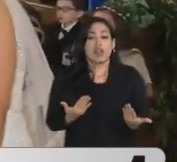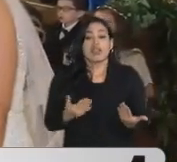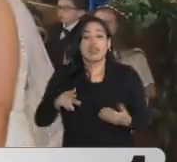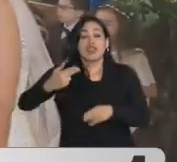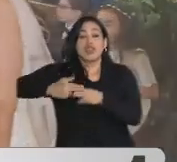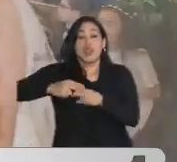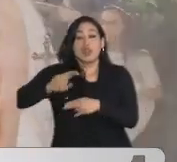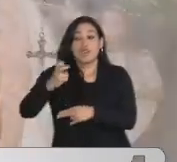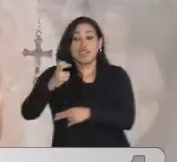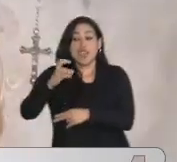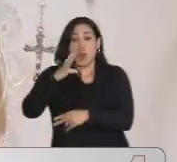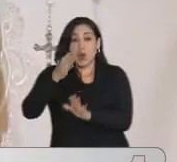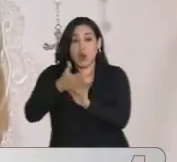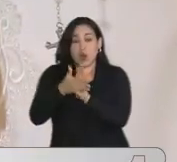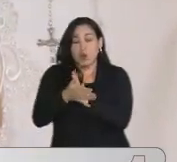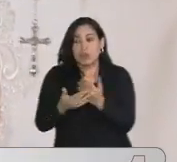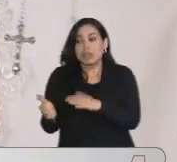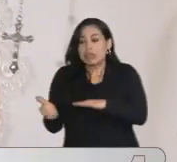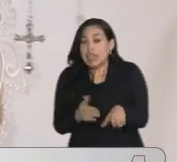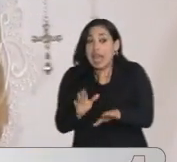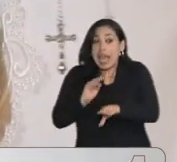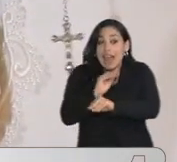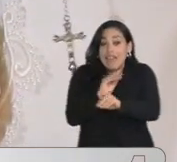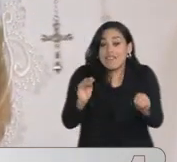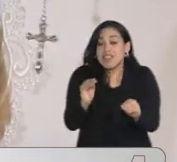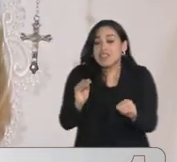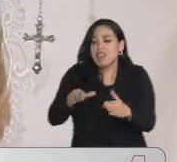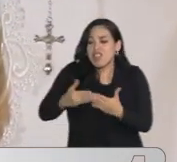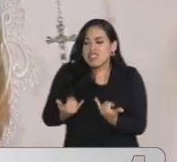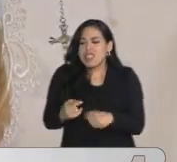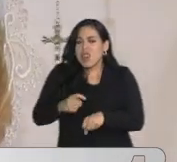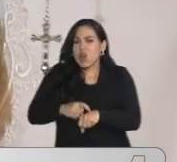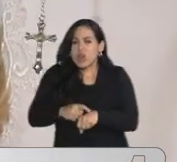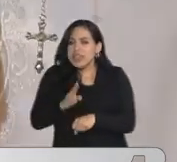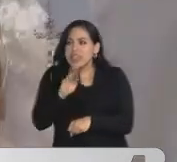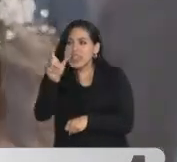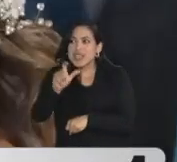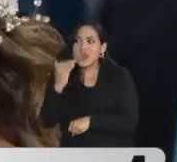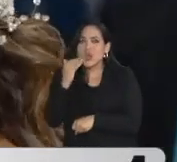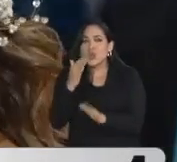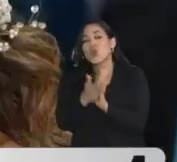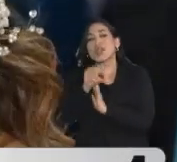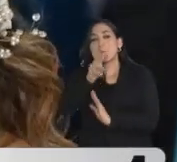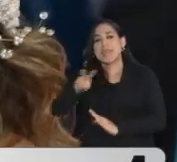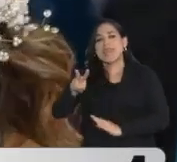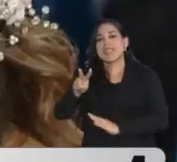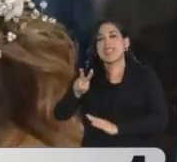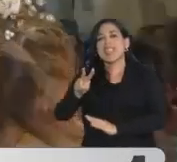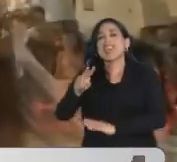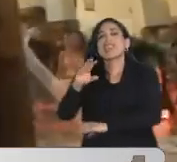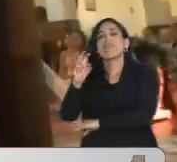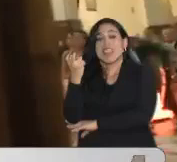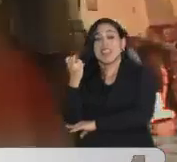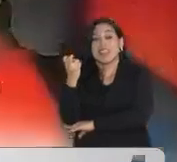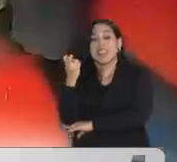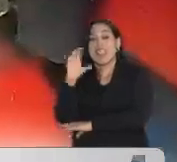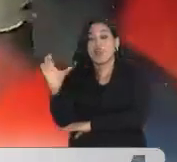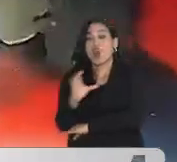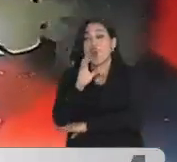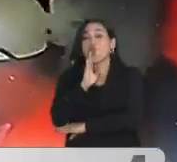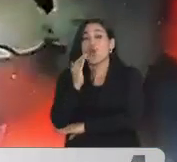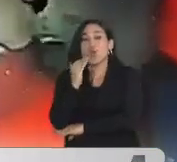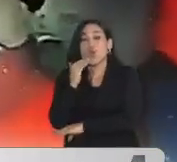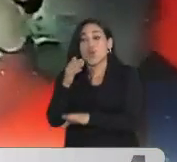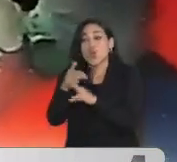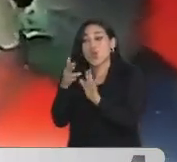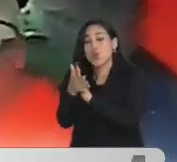del señor fiscal. En este momento se dirige la Vicefiscal de Colombia